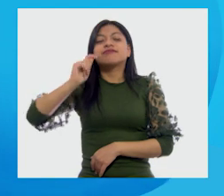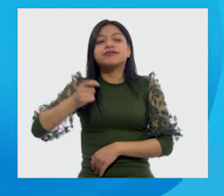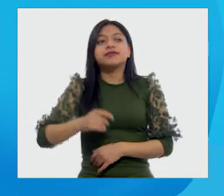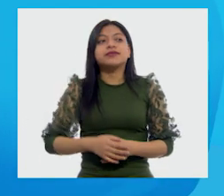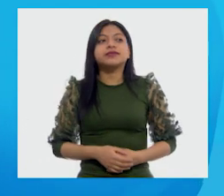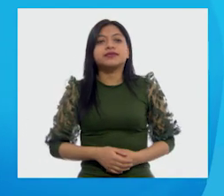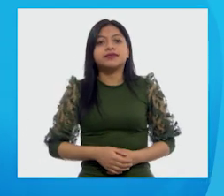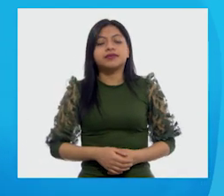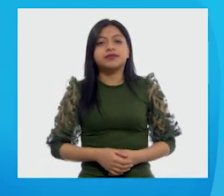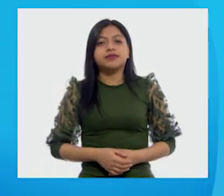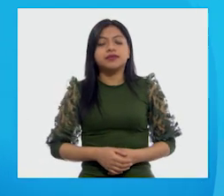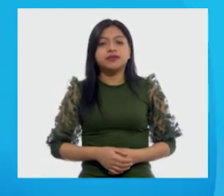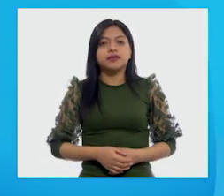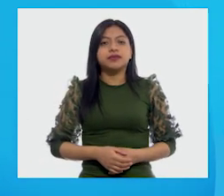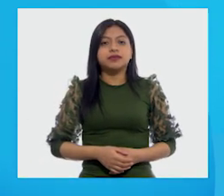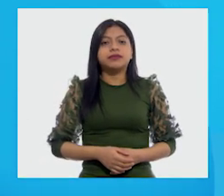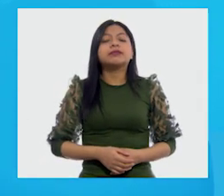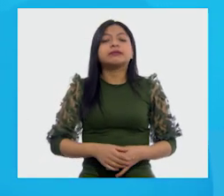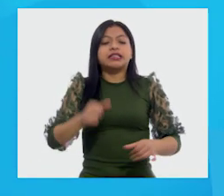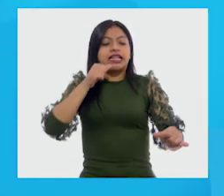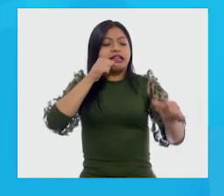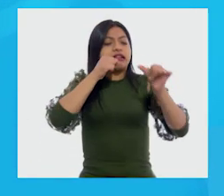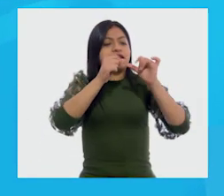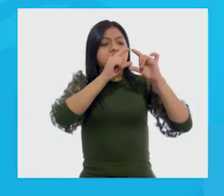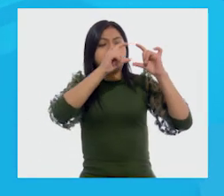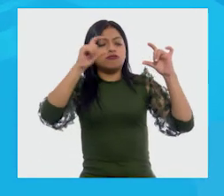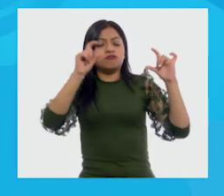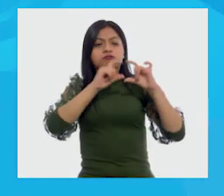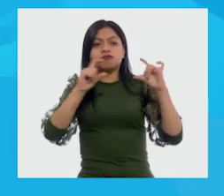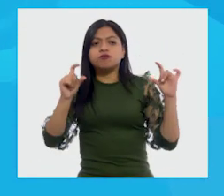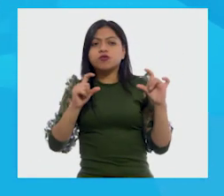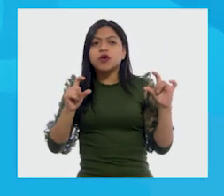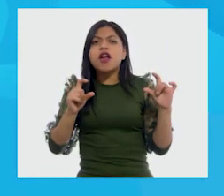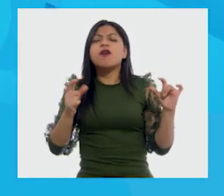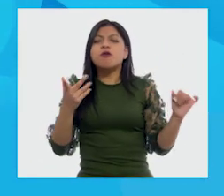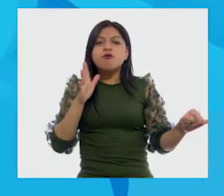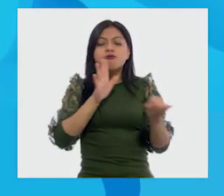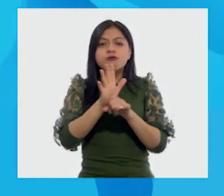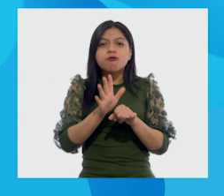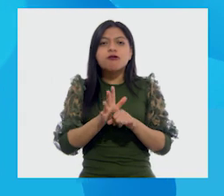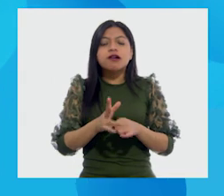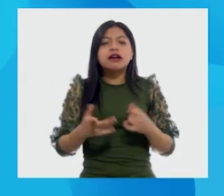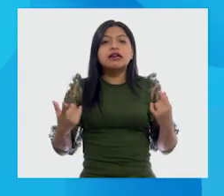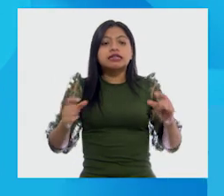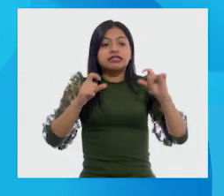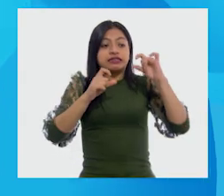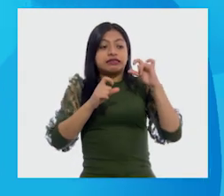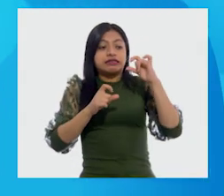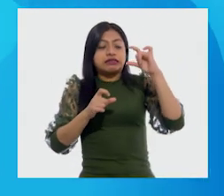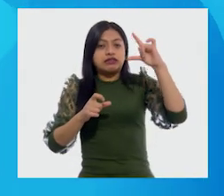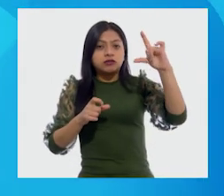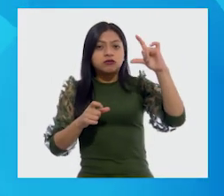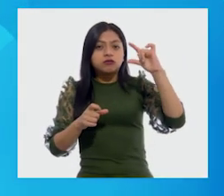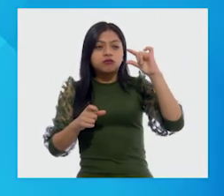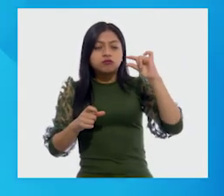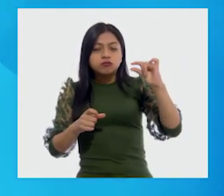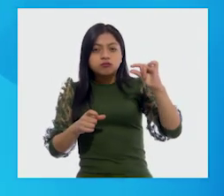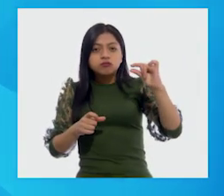Tenemos que tomar en cuenta el tipo de letra que se usa. El tipo de letra, esa es una característica. tamaño de la letra,